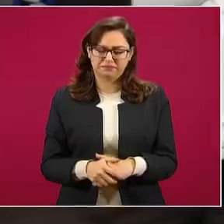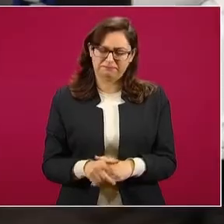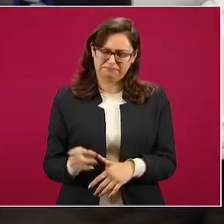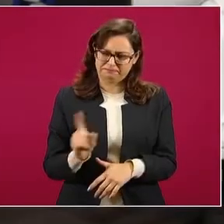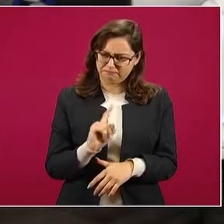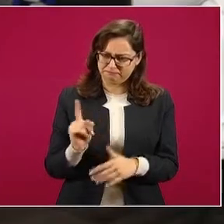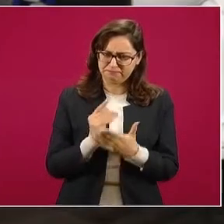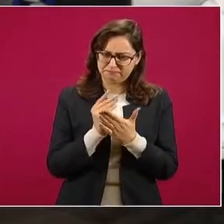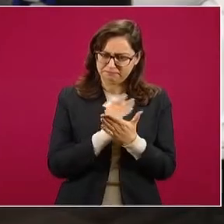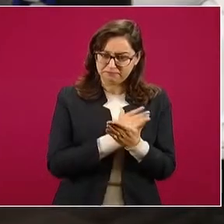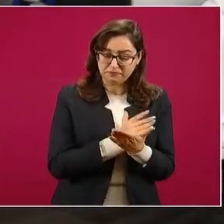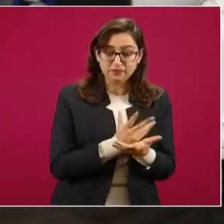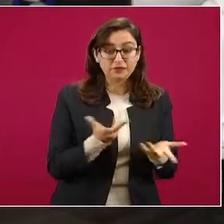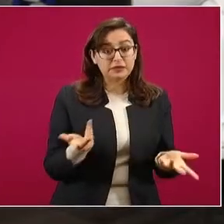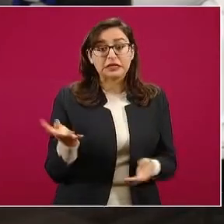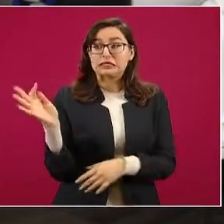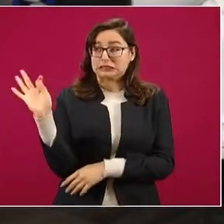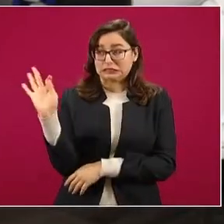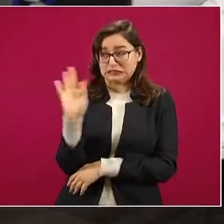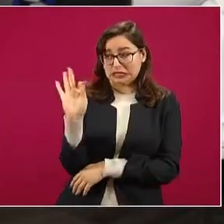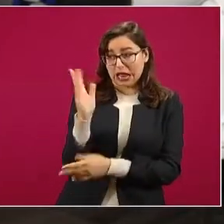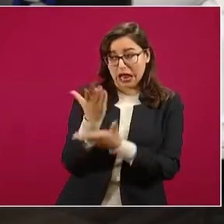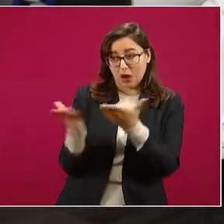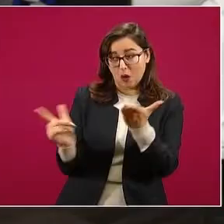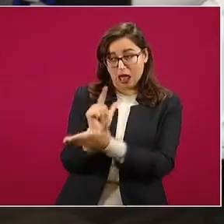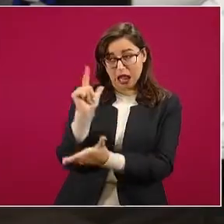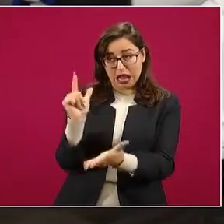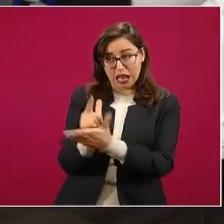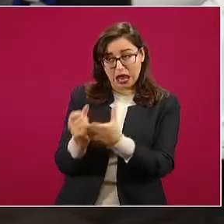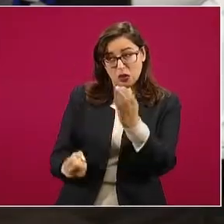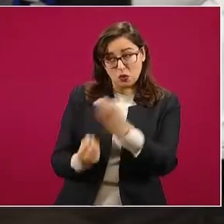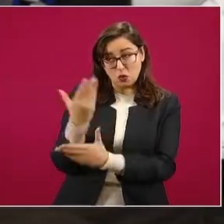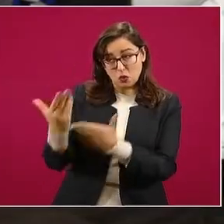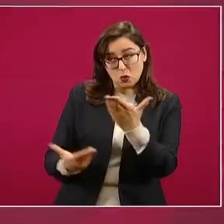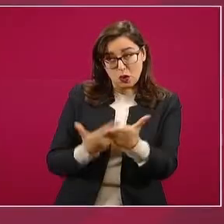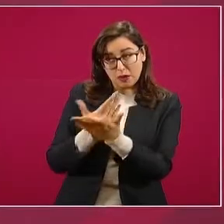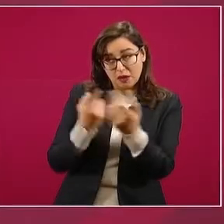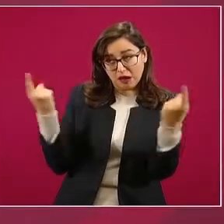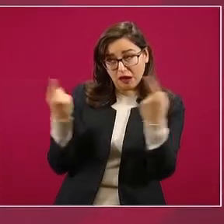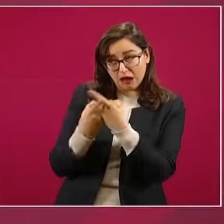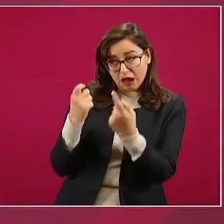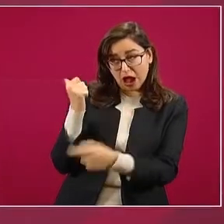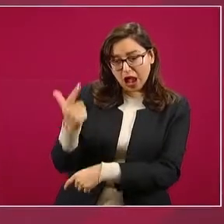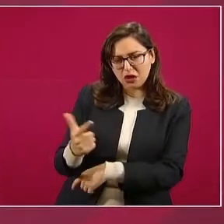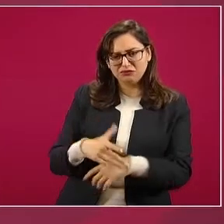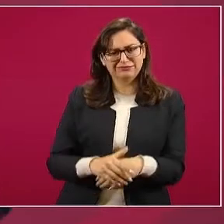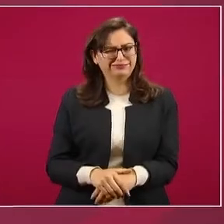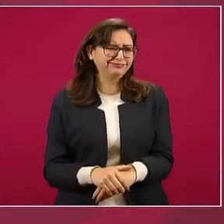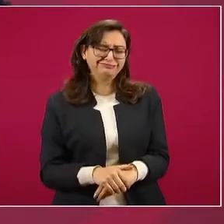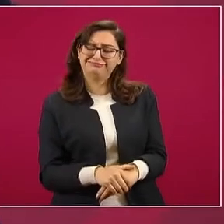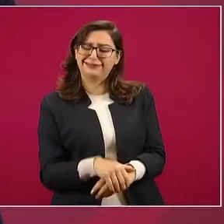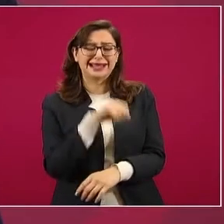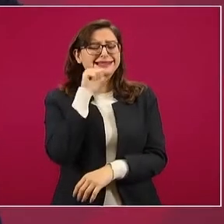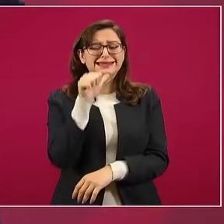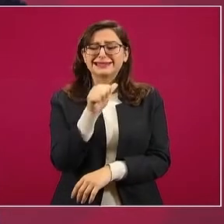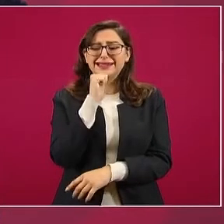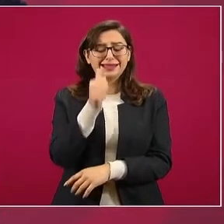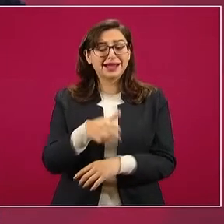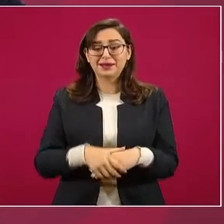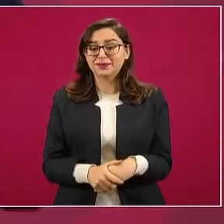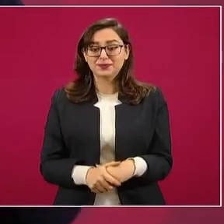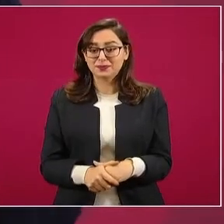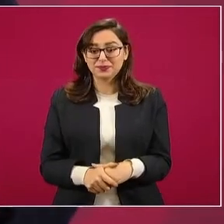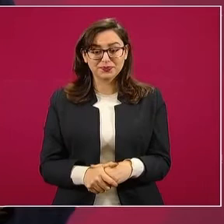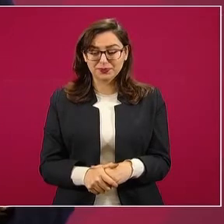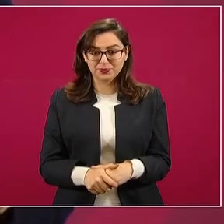reforma no se podría caer en alguna cuestión de autoridad? para nada. Es que el que se